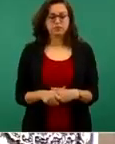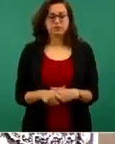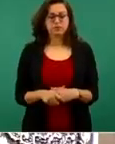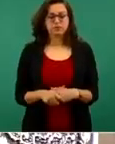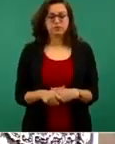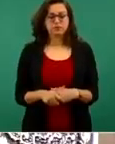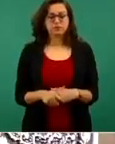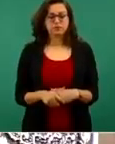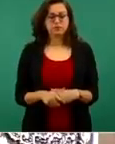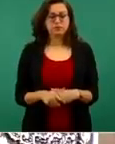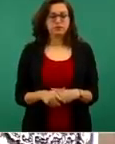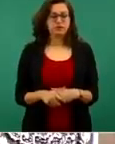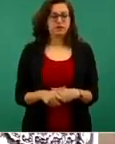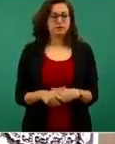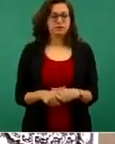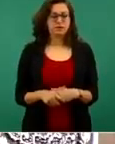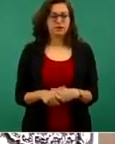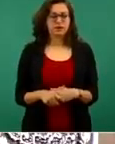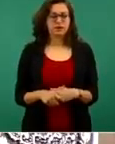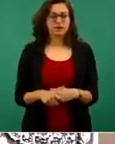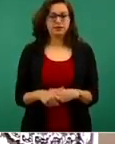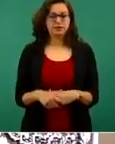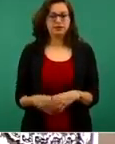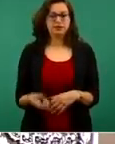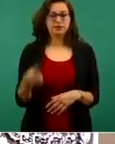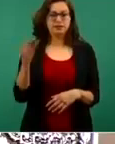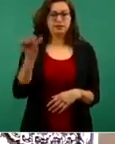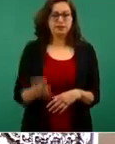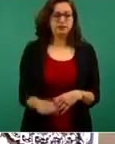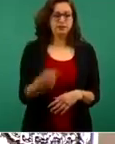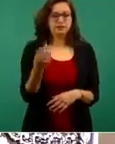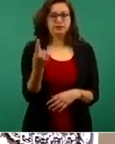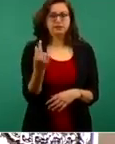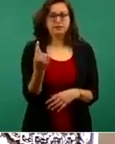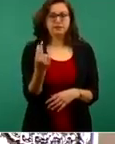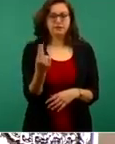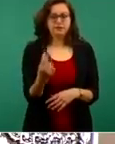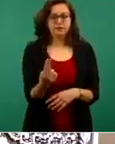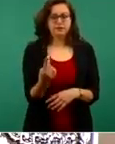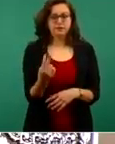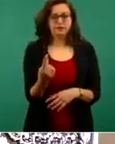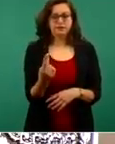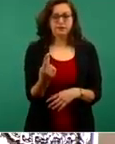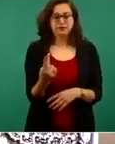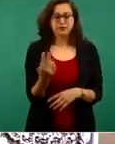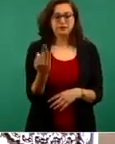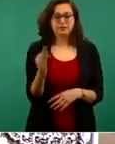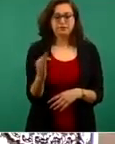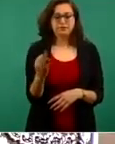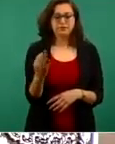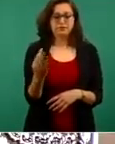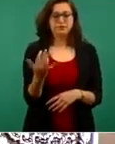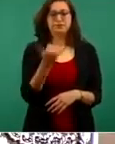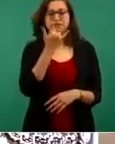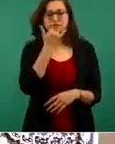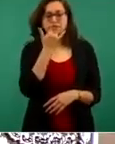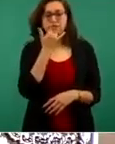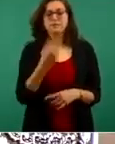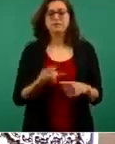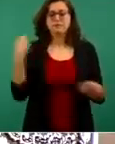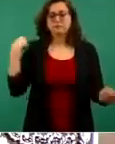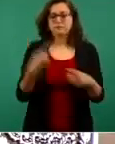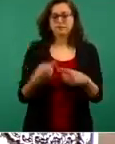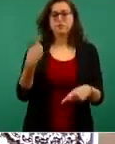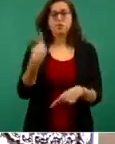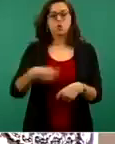febrero tenemos el precio de la mezcla mexicana de petróleo es 62 dólares con